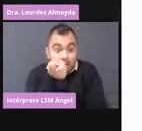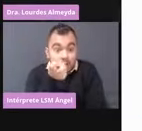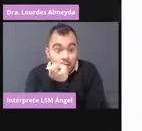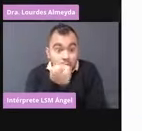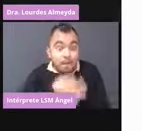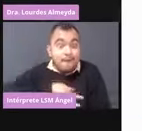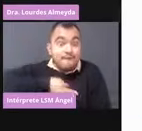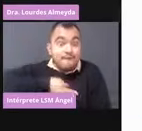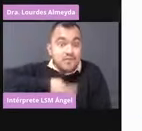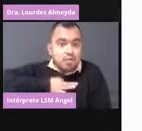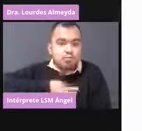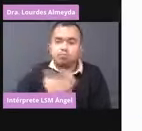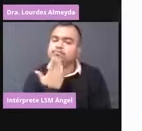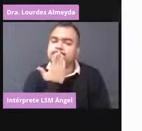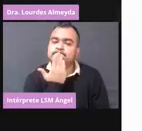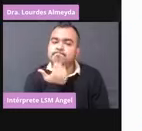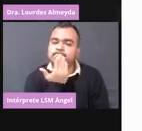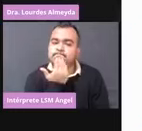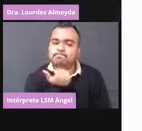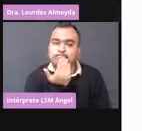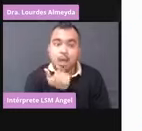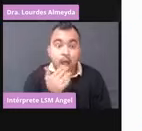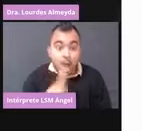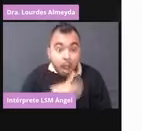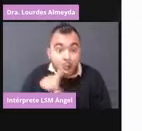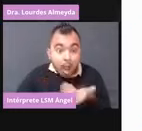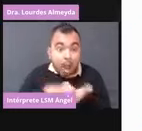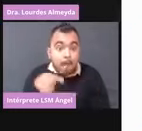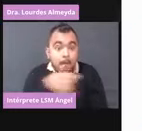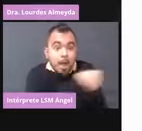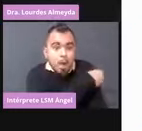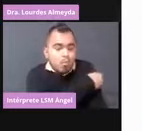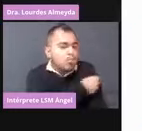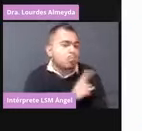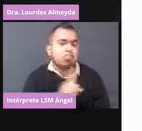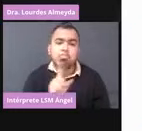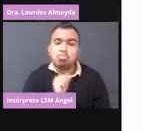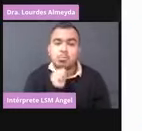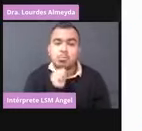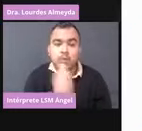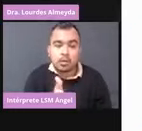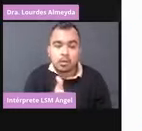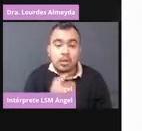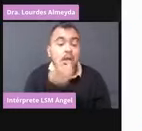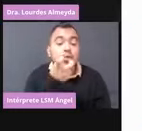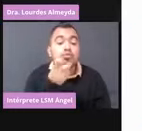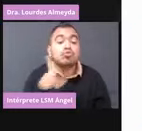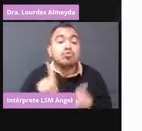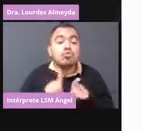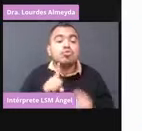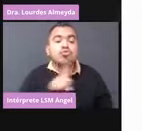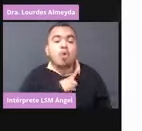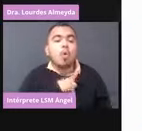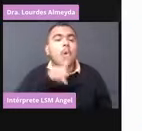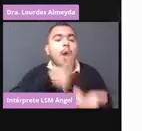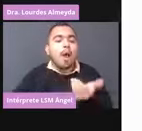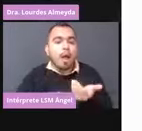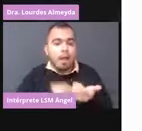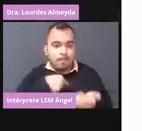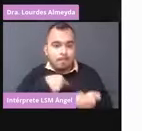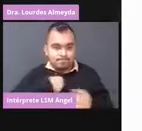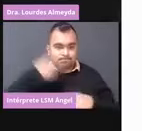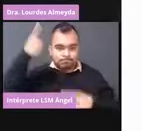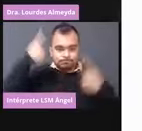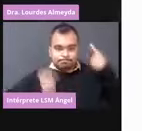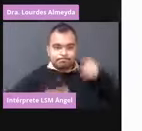no tiene virus atenuado. Es solamente darle la información al sistema inmune de su